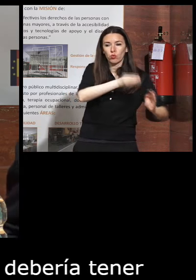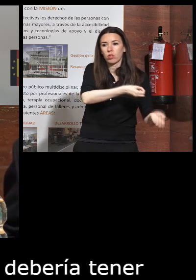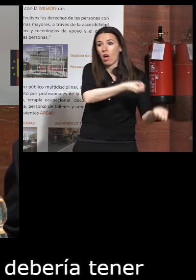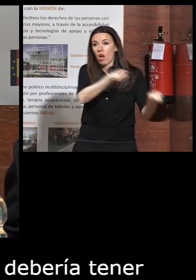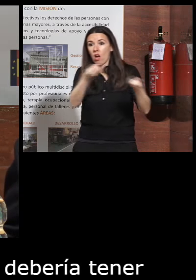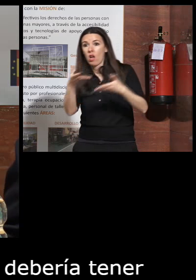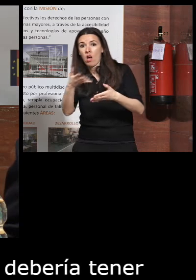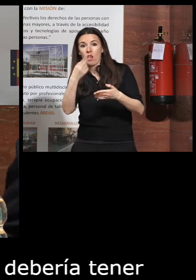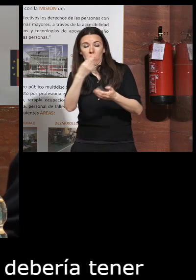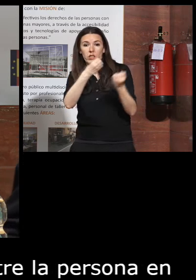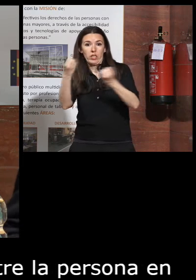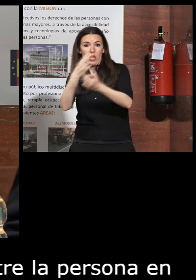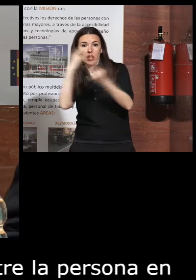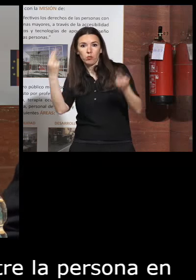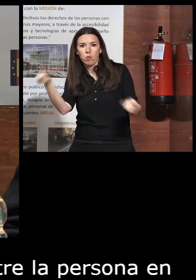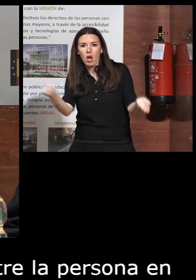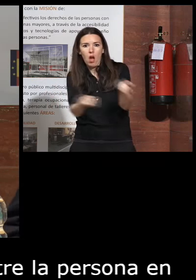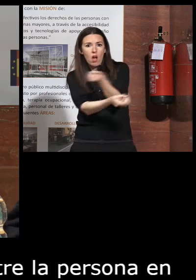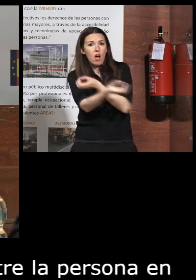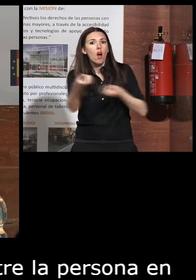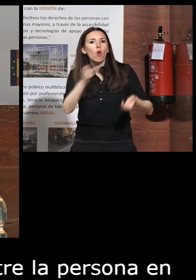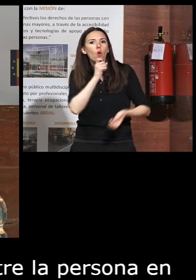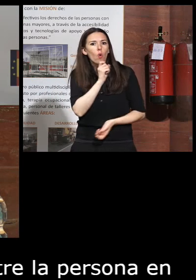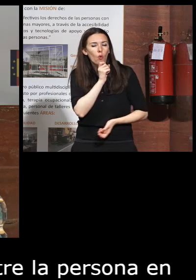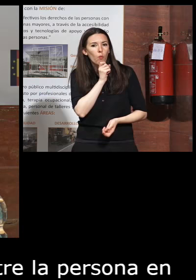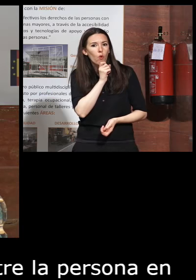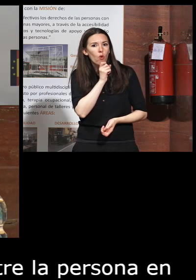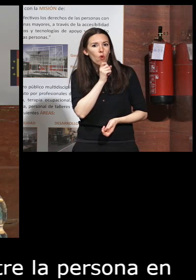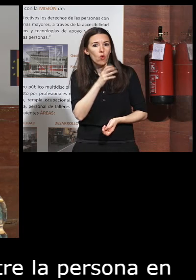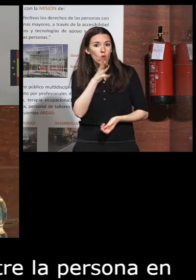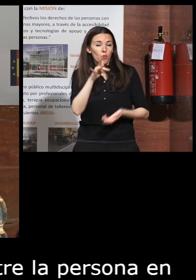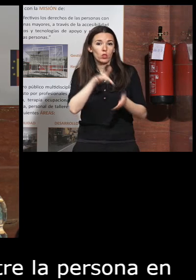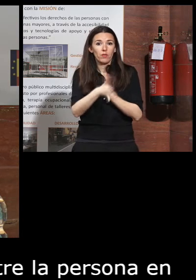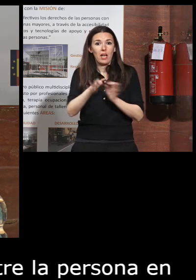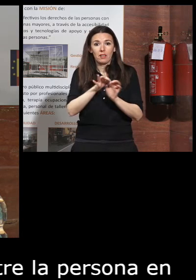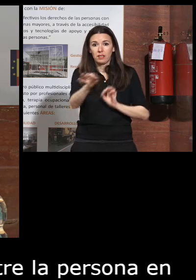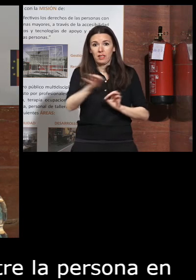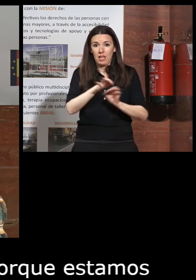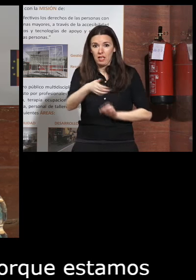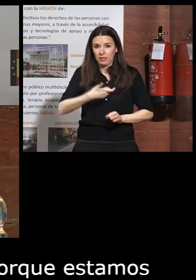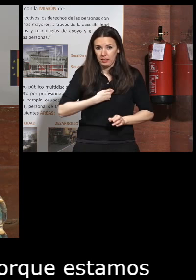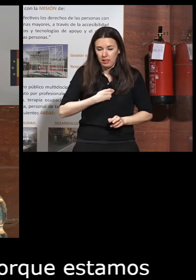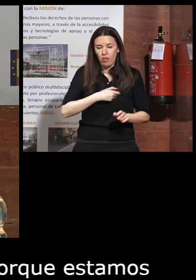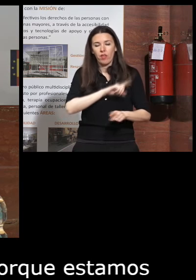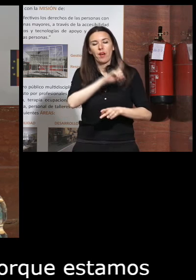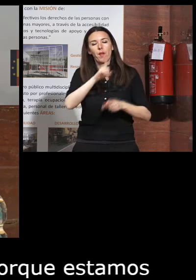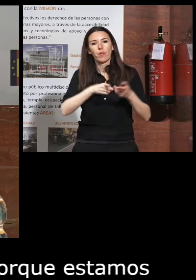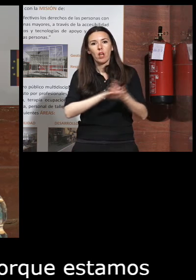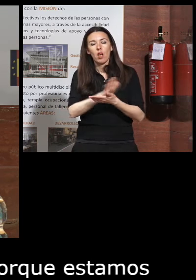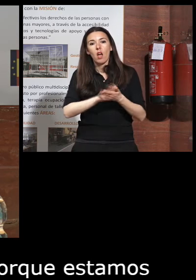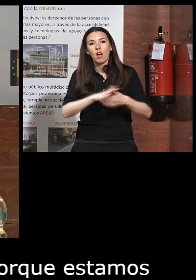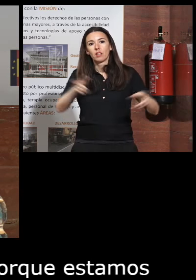las entidades públicas porque estamos hablando de teleasistencia estamos hablando de